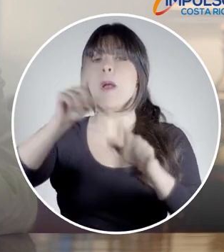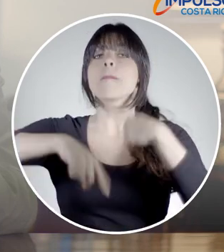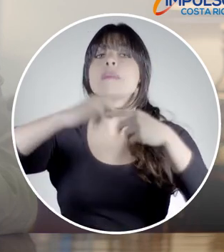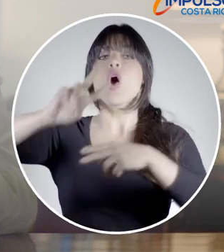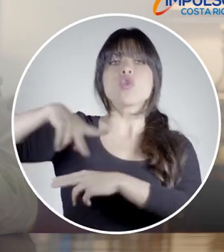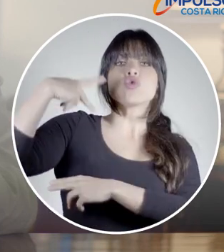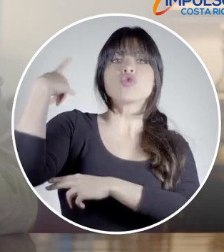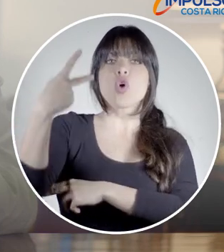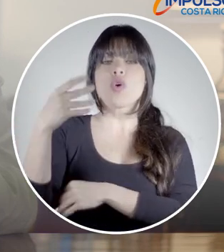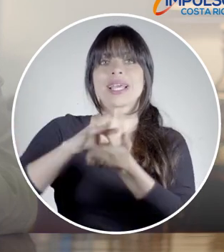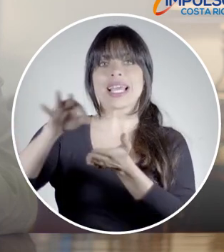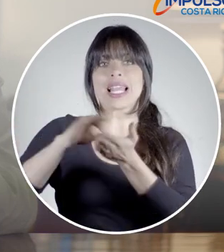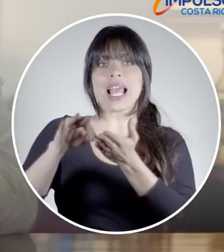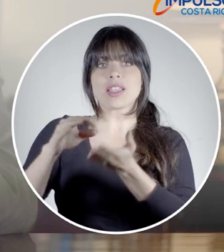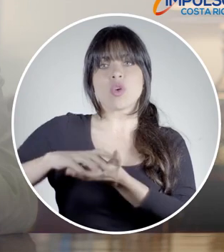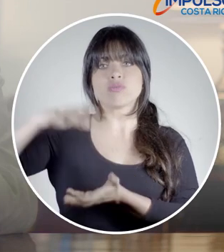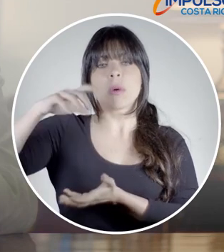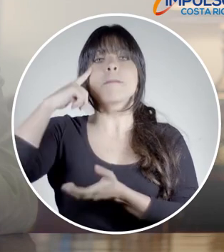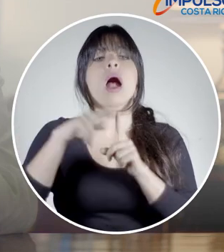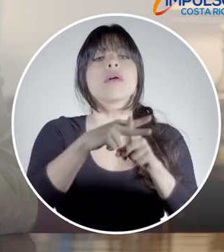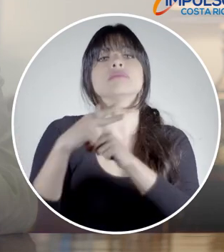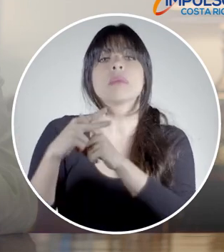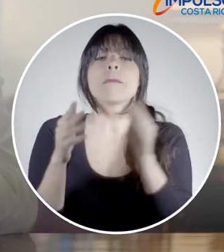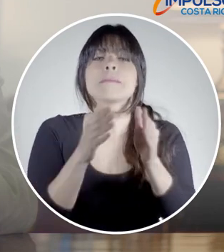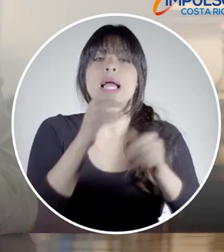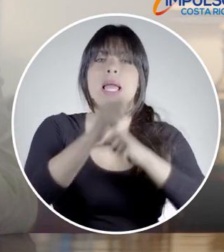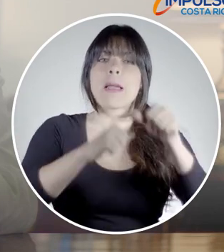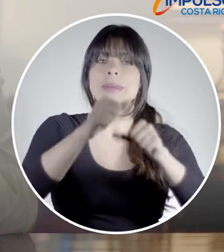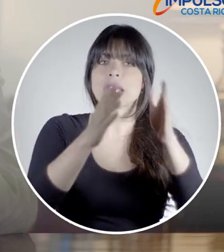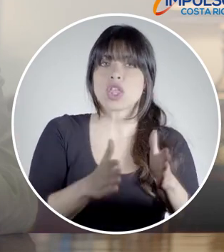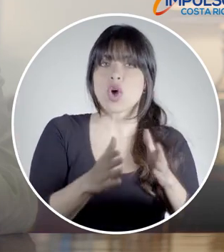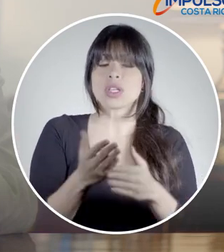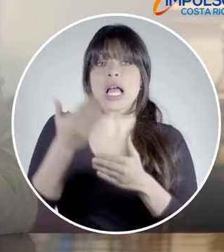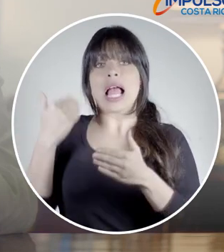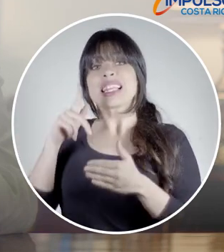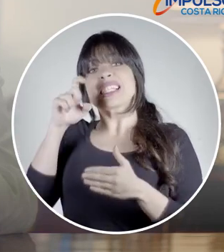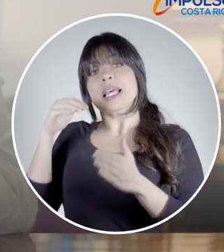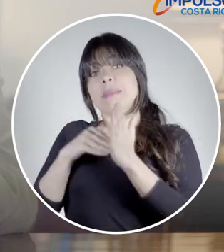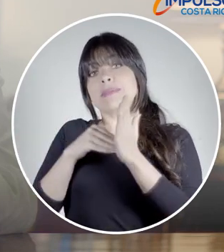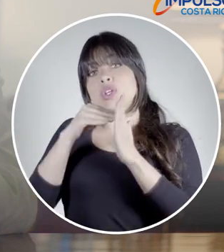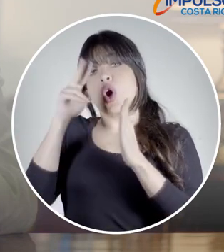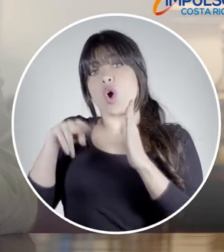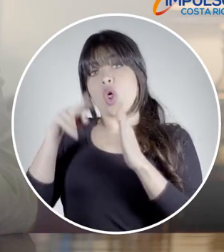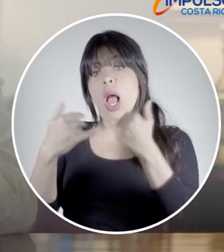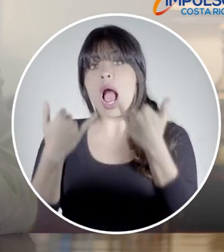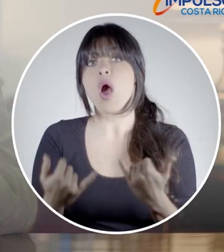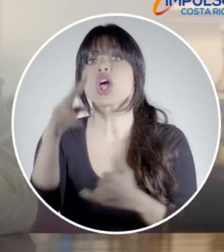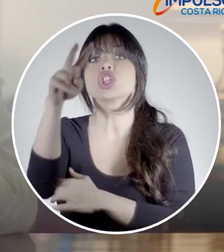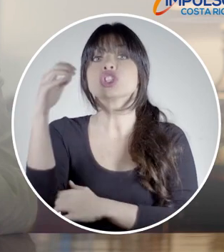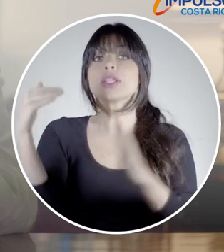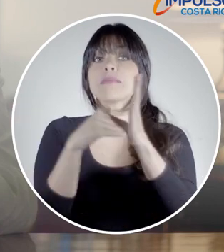duplicará su cartera de crédito para préstamos a pequeños emprendedores pasando de 100 mil millones de colones a